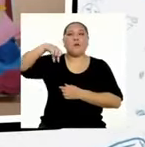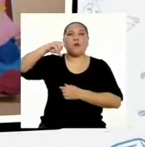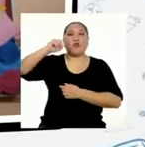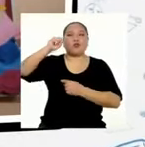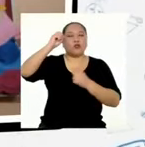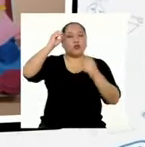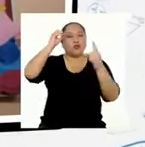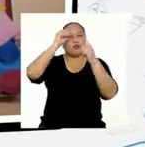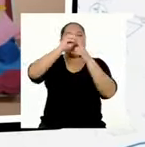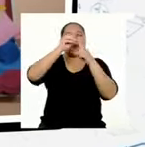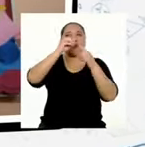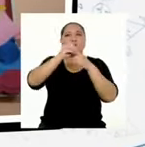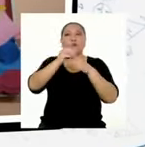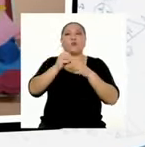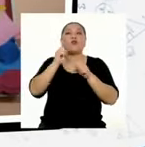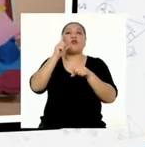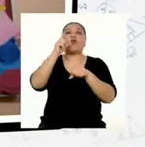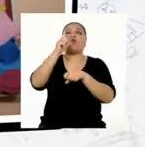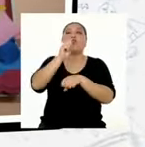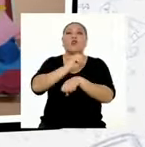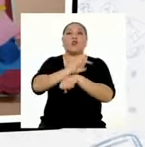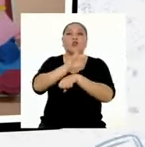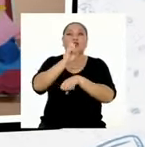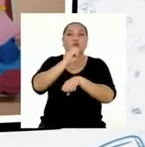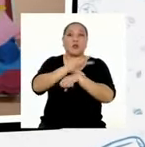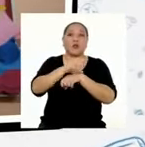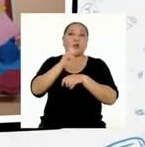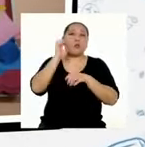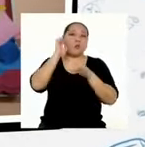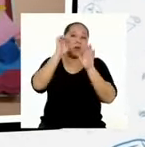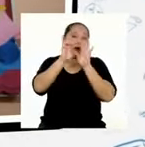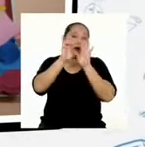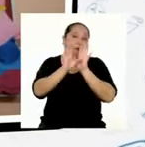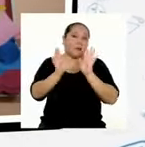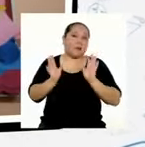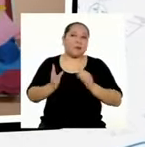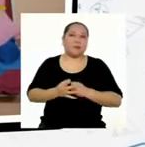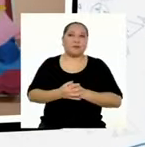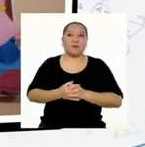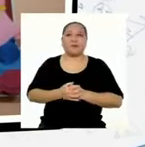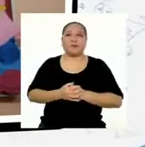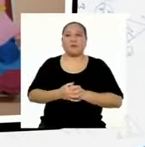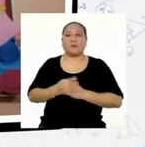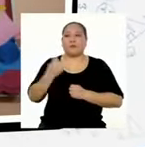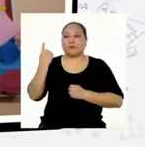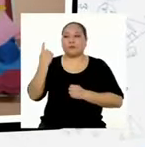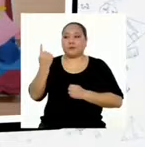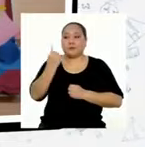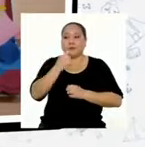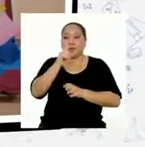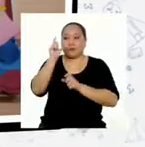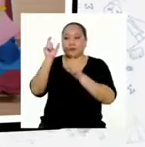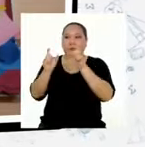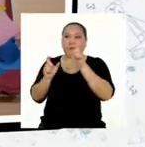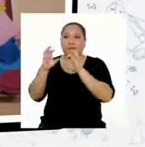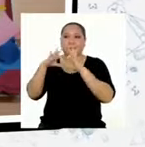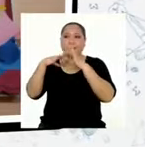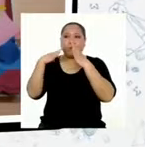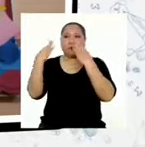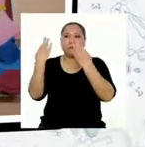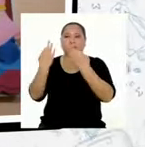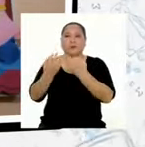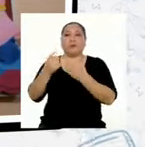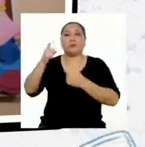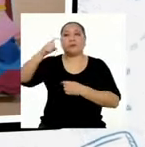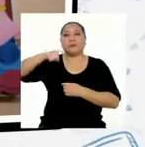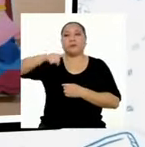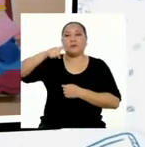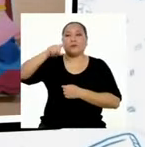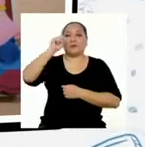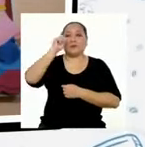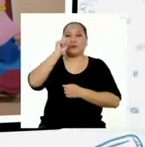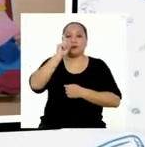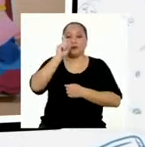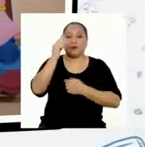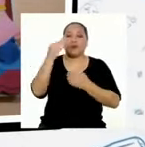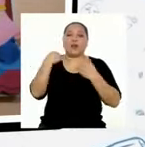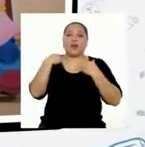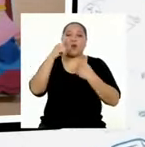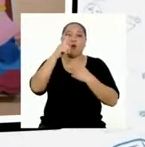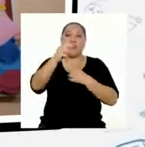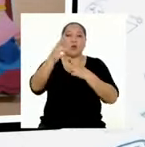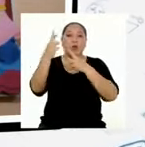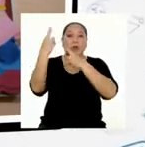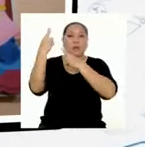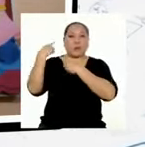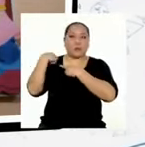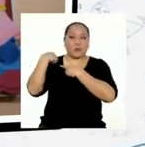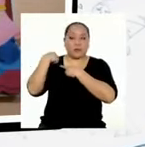armonía en nuestras cargas. Como por ejemplo, cada miembro de la familia tendrá que tener una función. Así